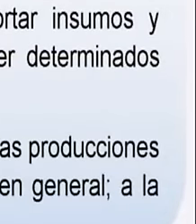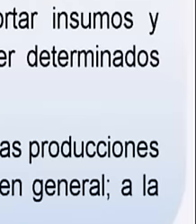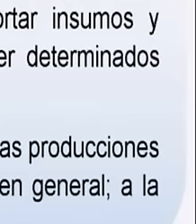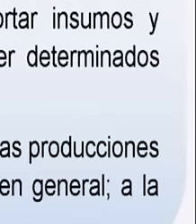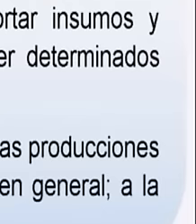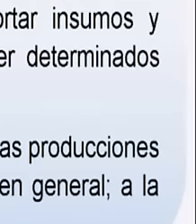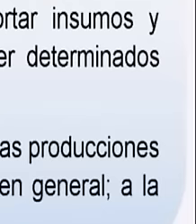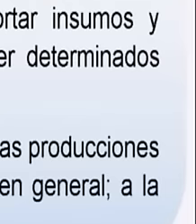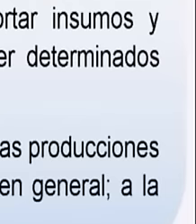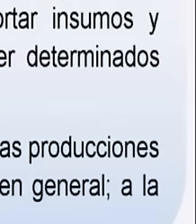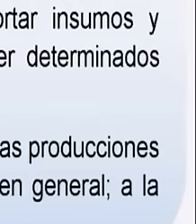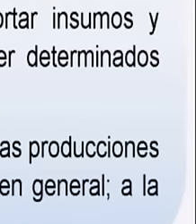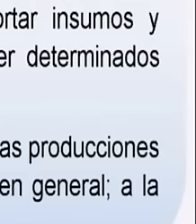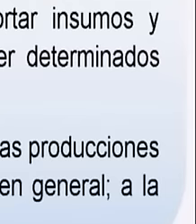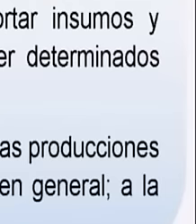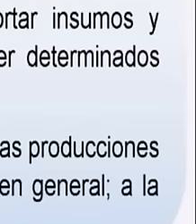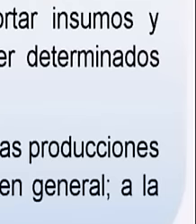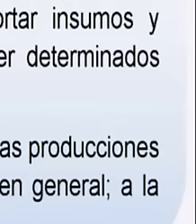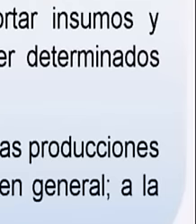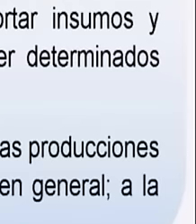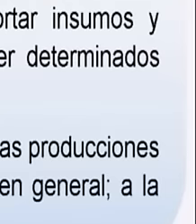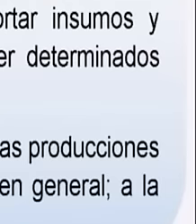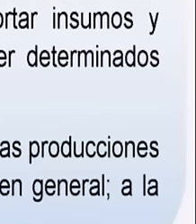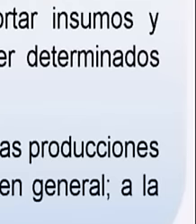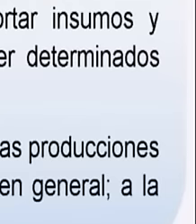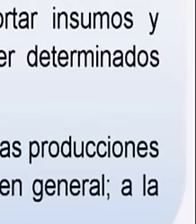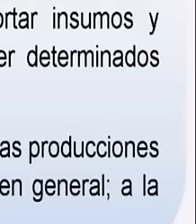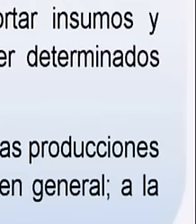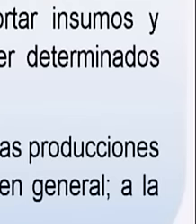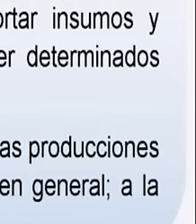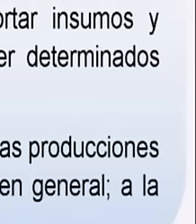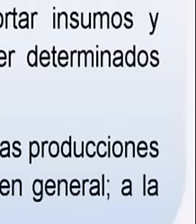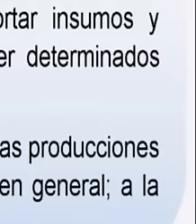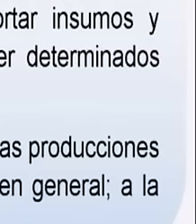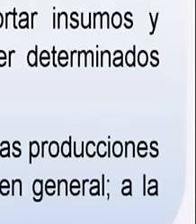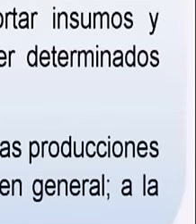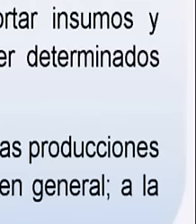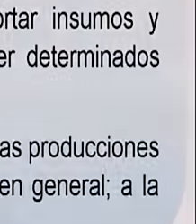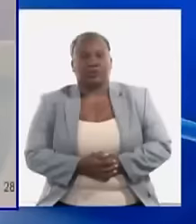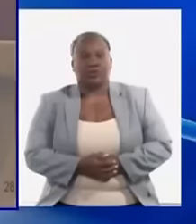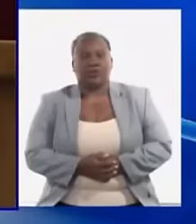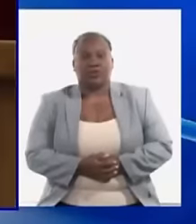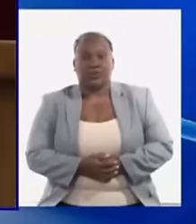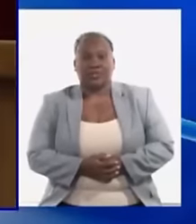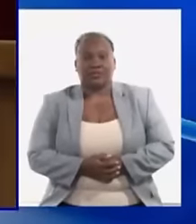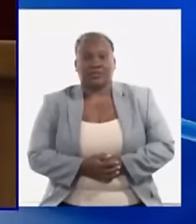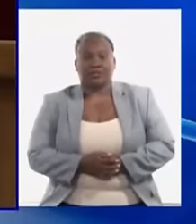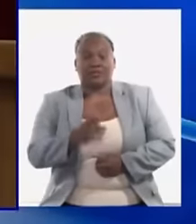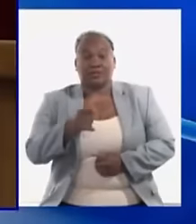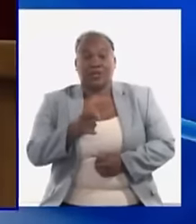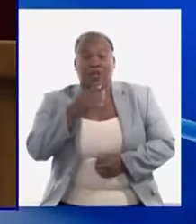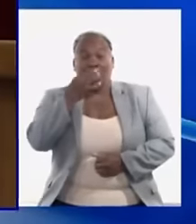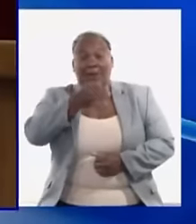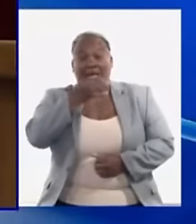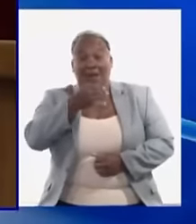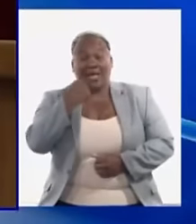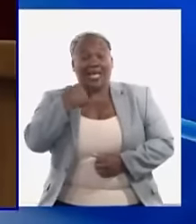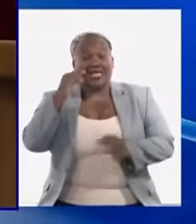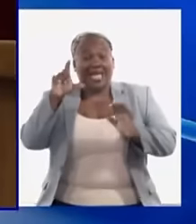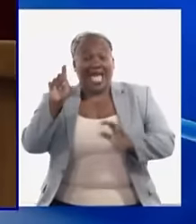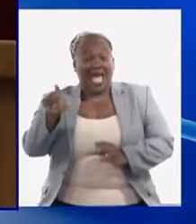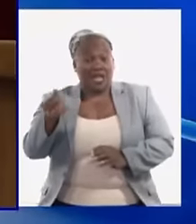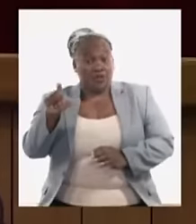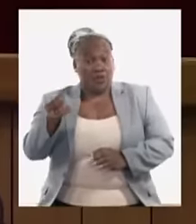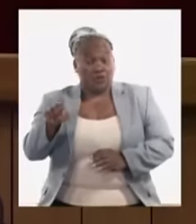nacional de alimentos en la canasta familiar normada hicimos un intento este año no lo